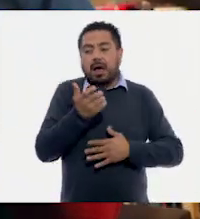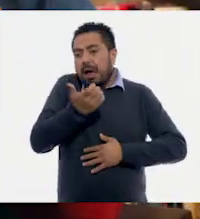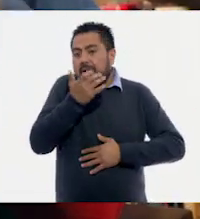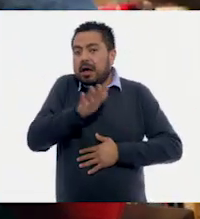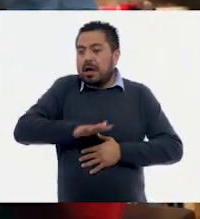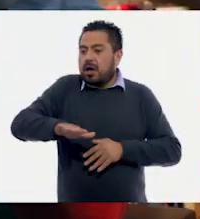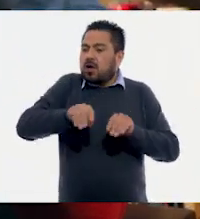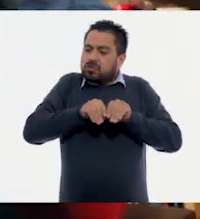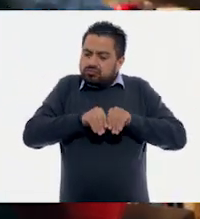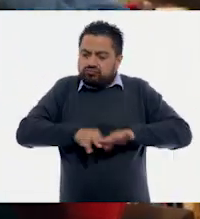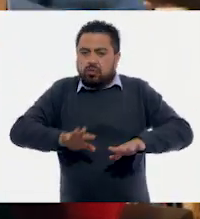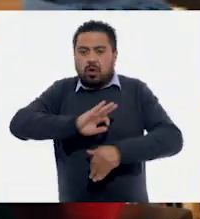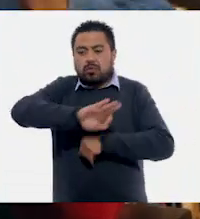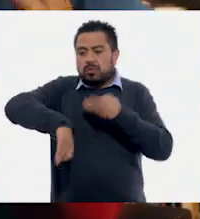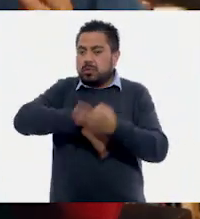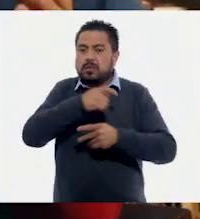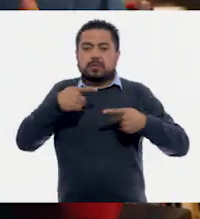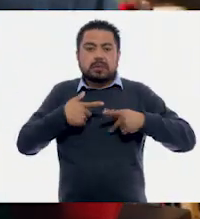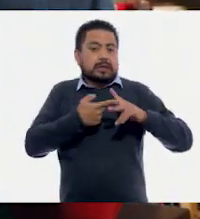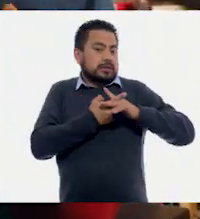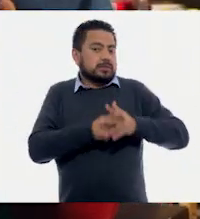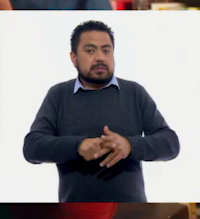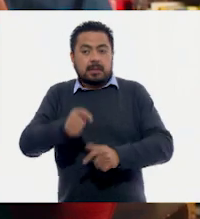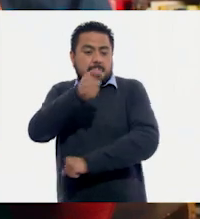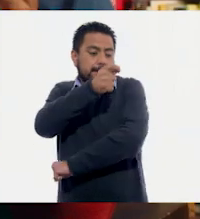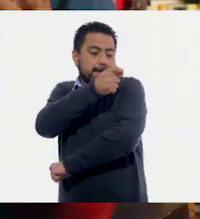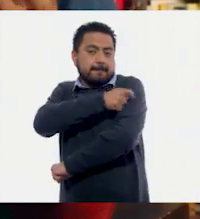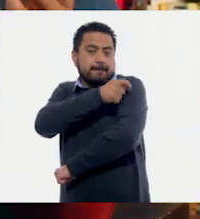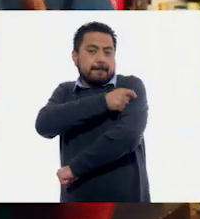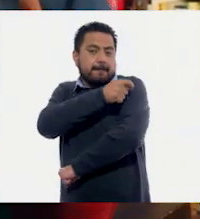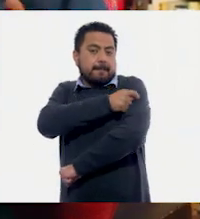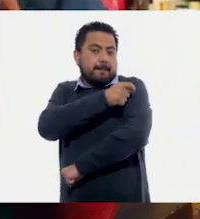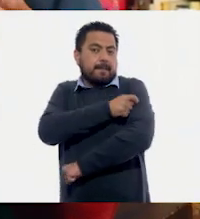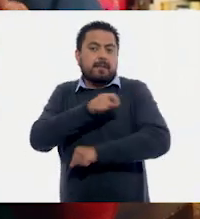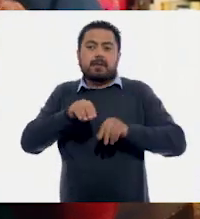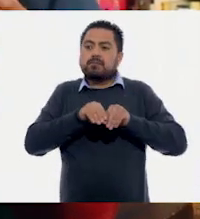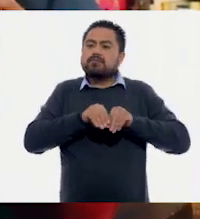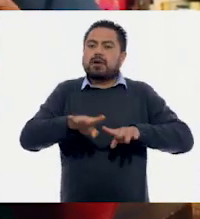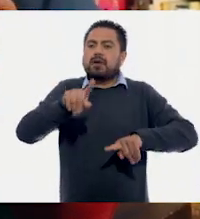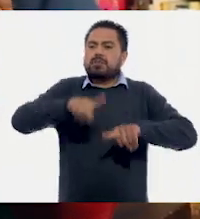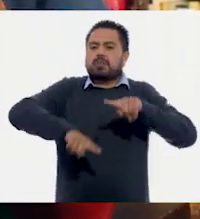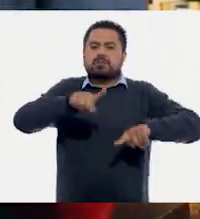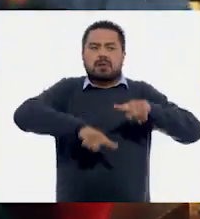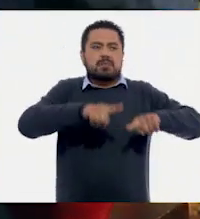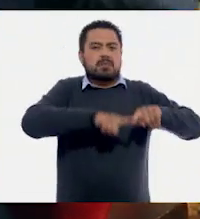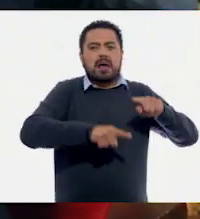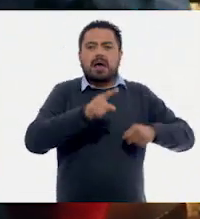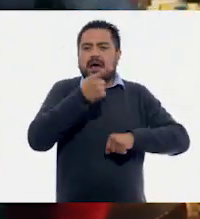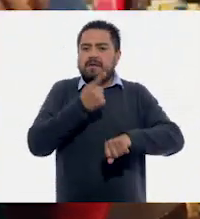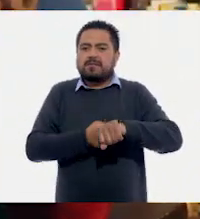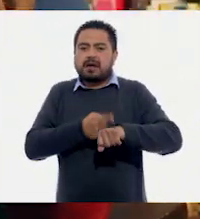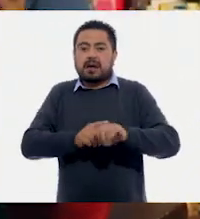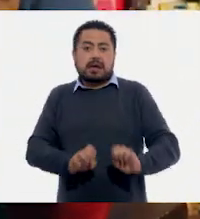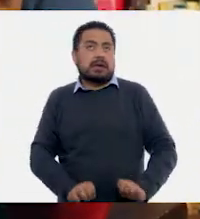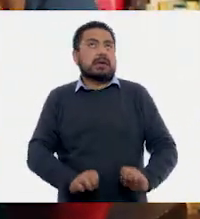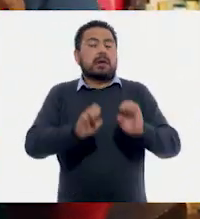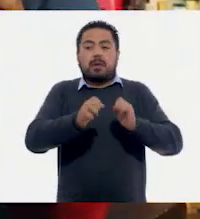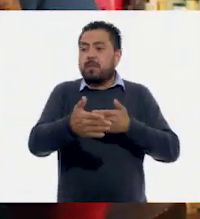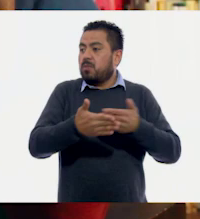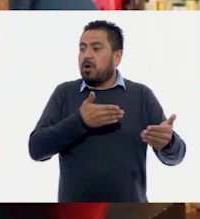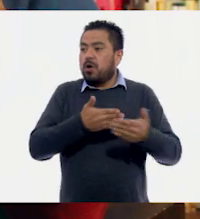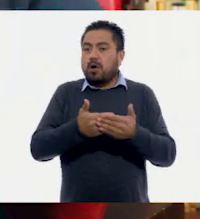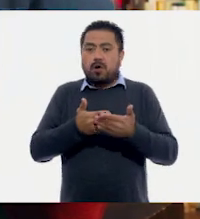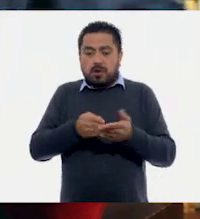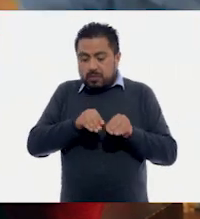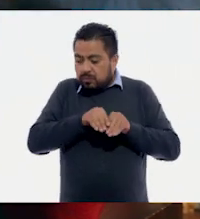y llega a todos. Empiezan las vacunas y se erradican algunas enfermedades. Un edificio moderno llega a la